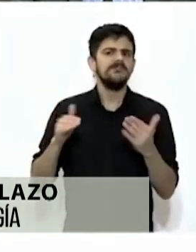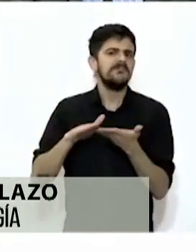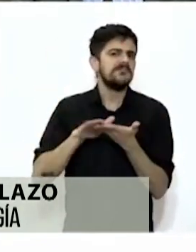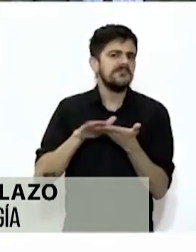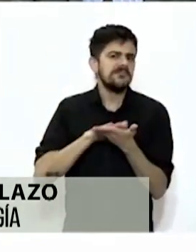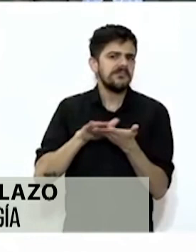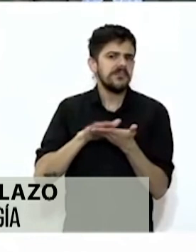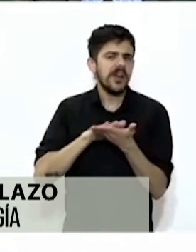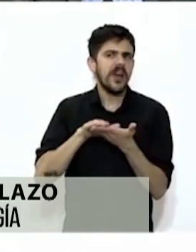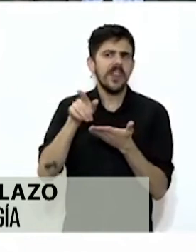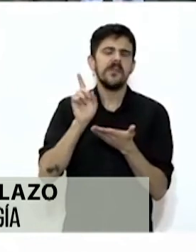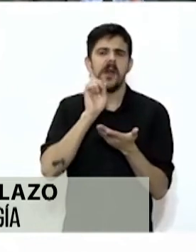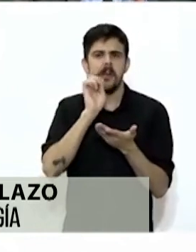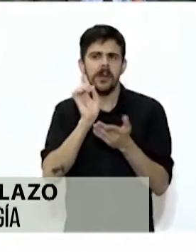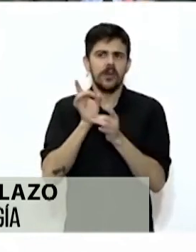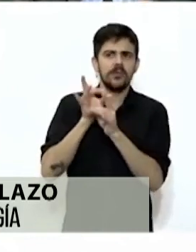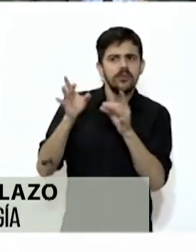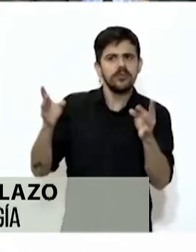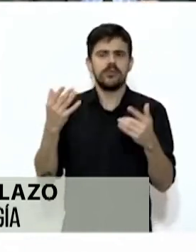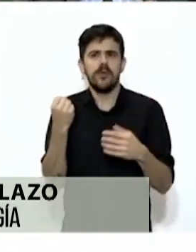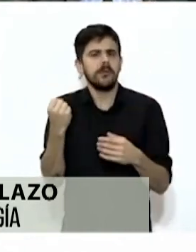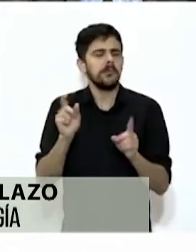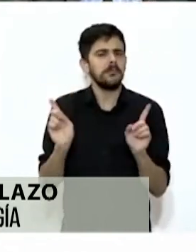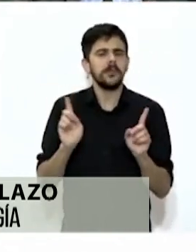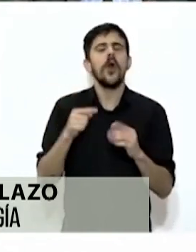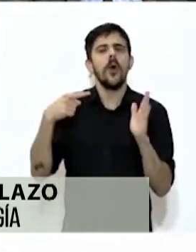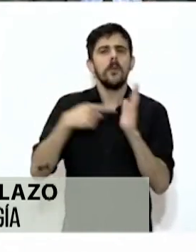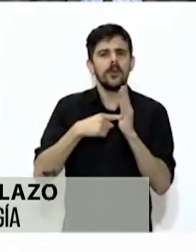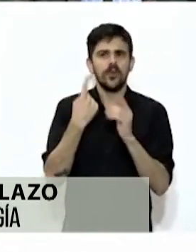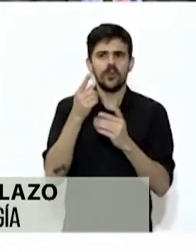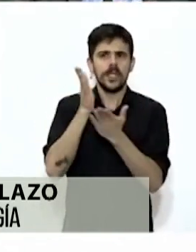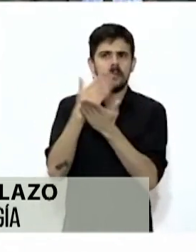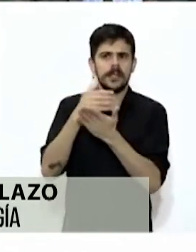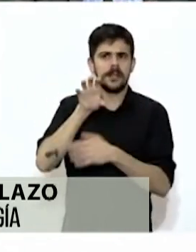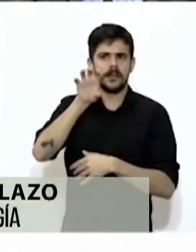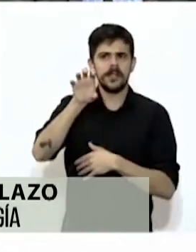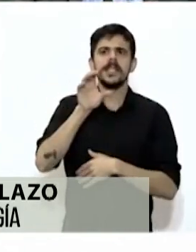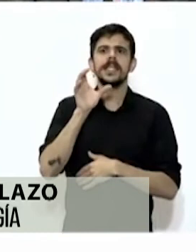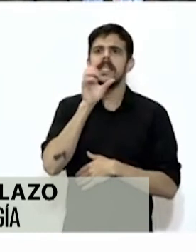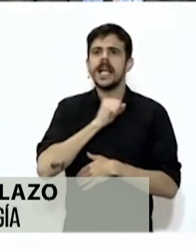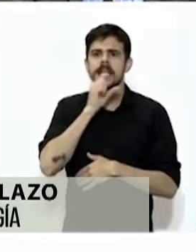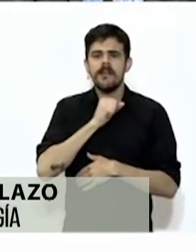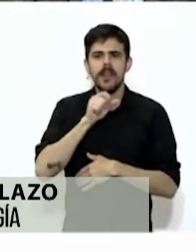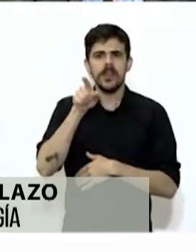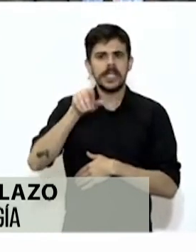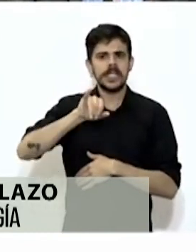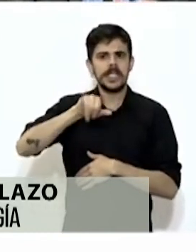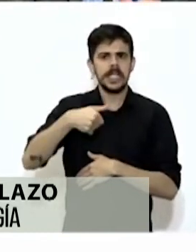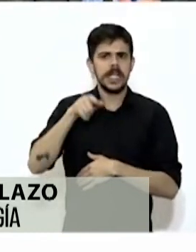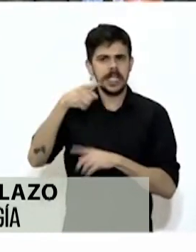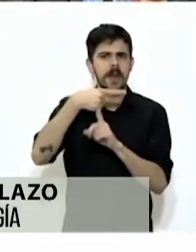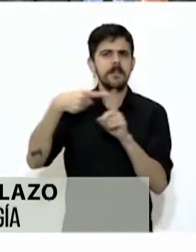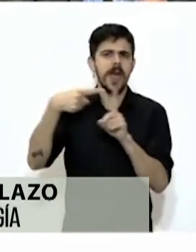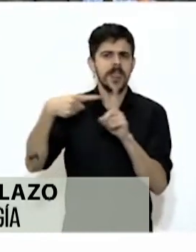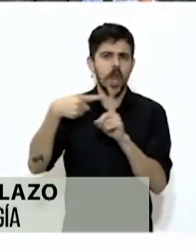epidemiológico. Solamente un departamento que es San Salvador se ha determinado como riesgo epidemiológico medio